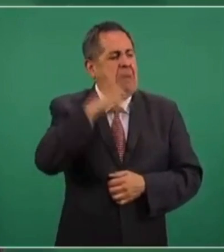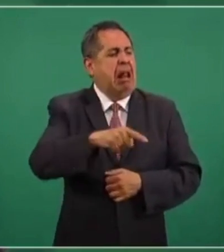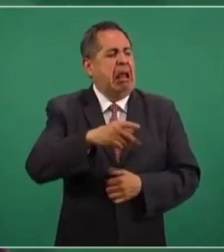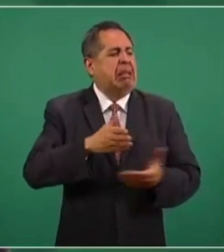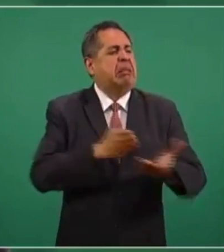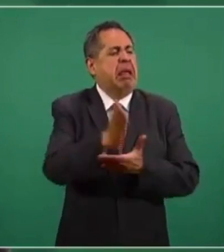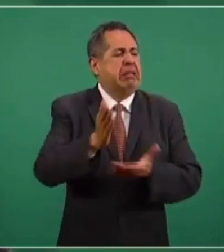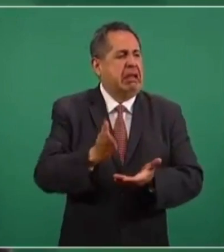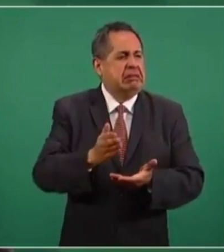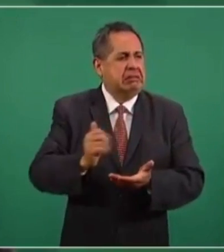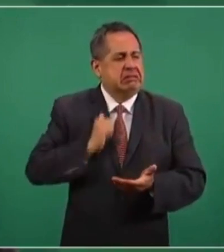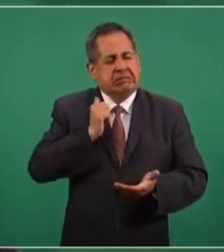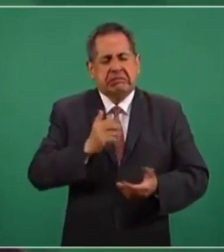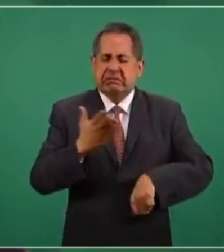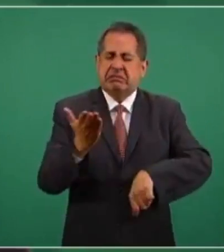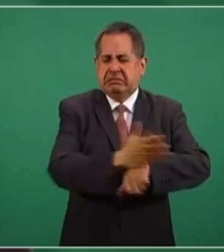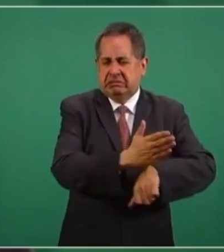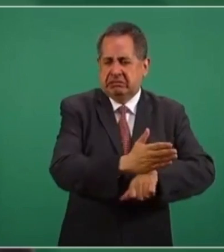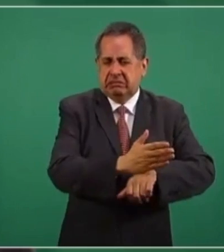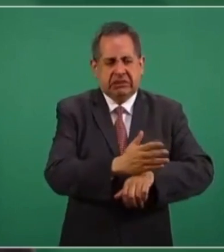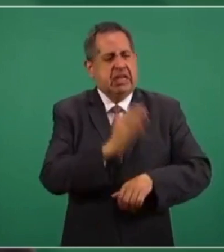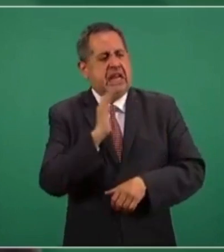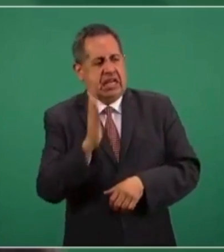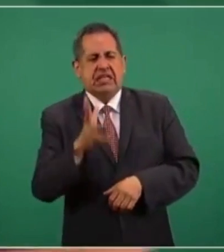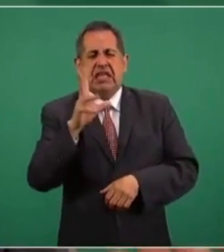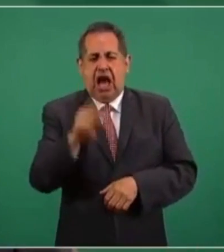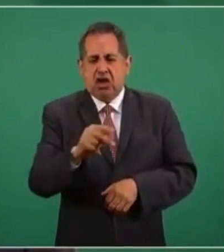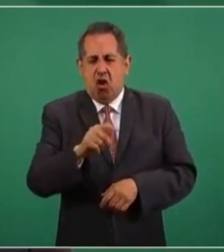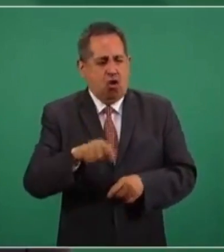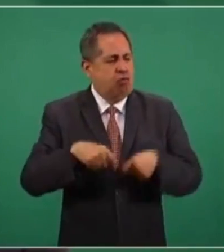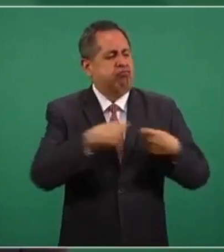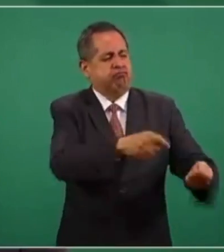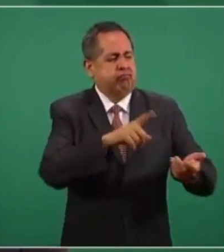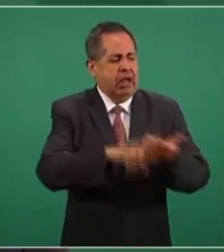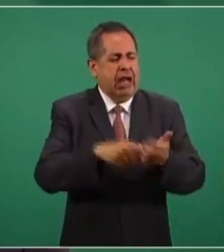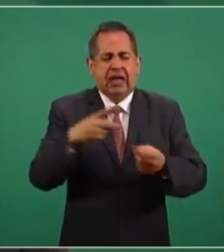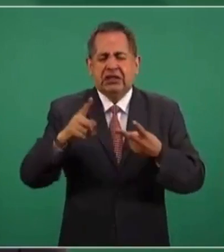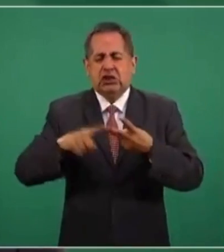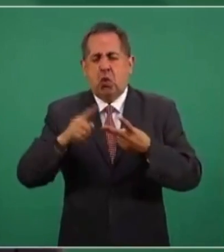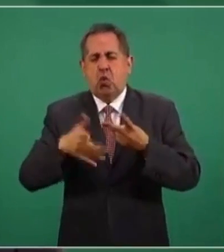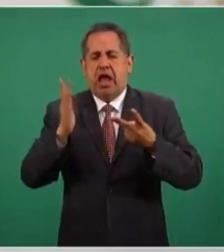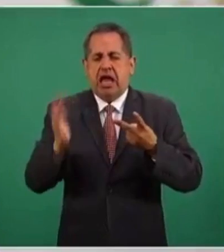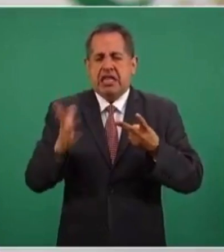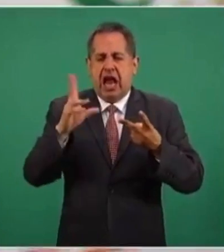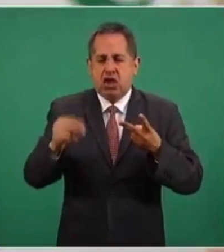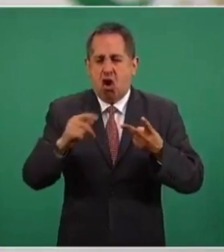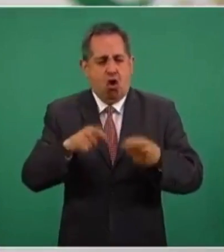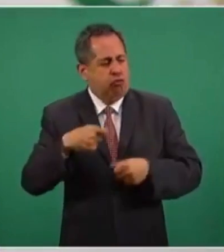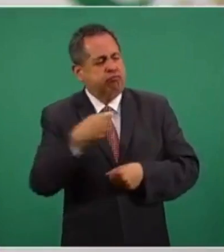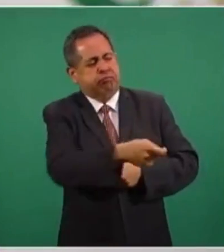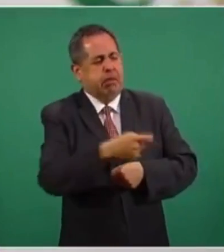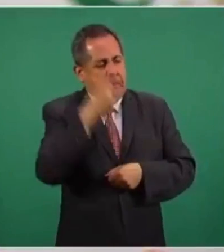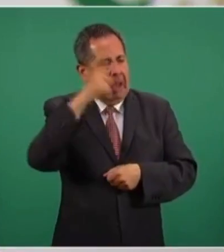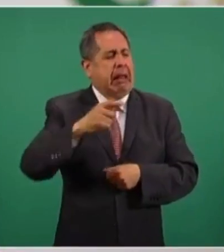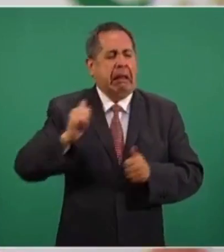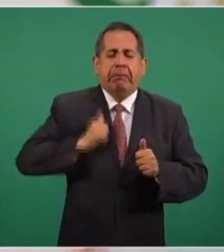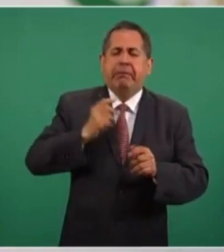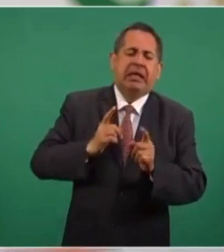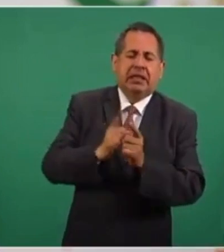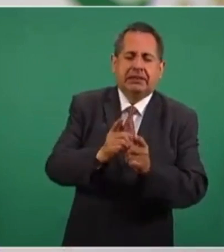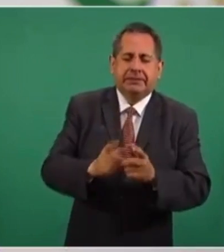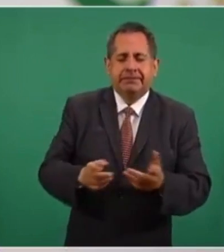en la prensa escrita y las redes sociales, la idea de que no deberían ponerles la segunda dosis por haberse saltado la fila.